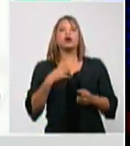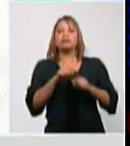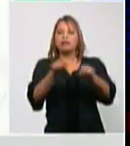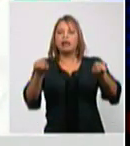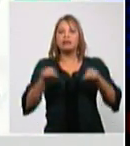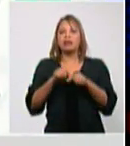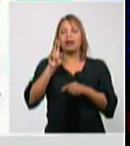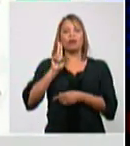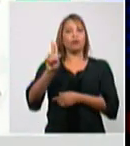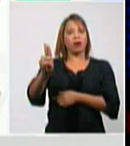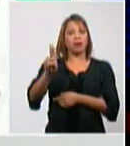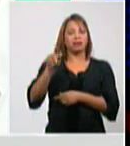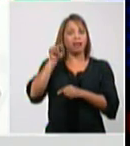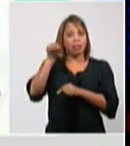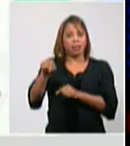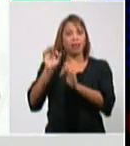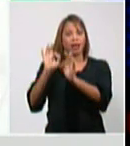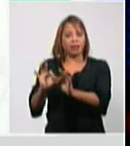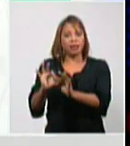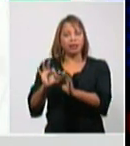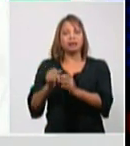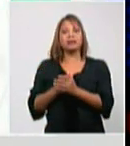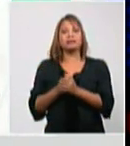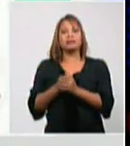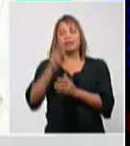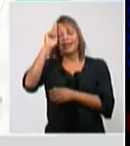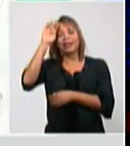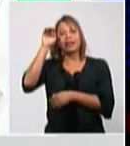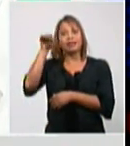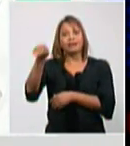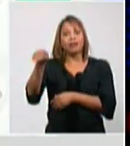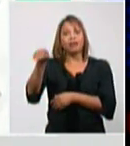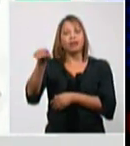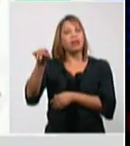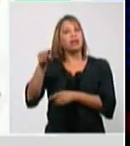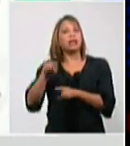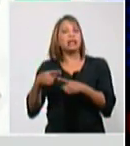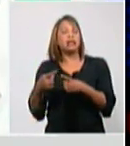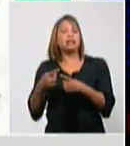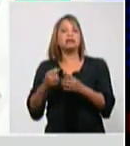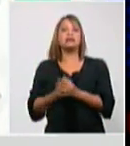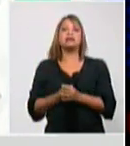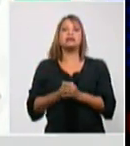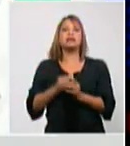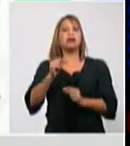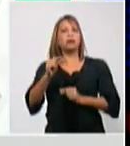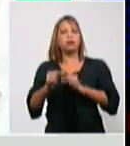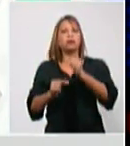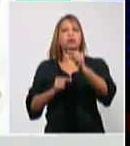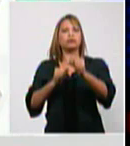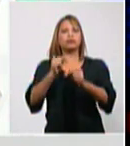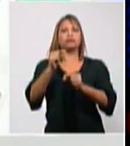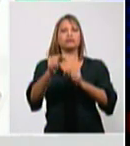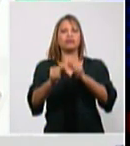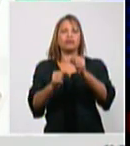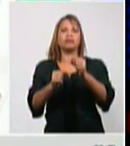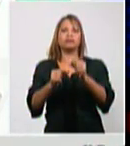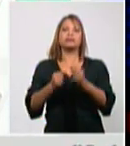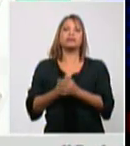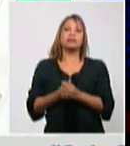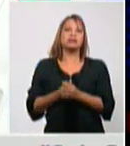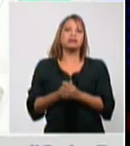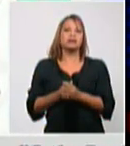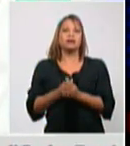ingresado, y realmente su evolución pues hace que tuviera una